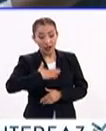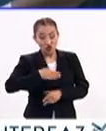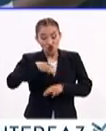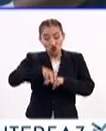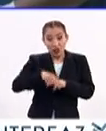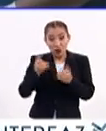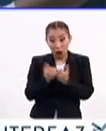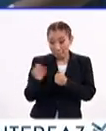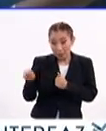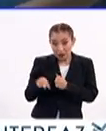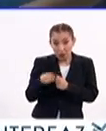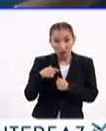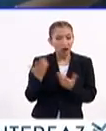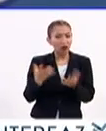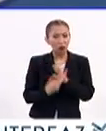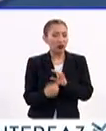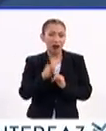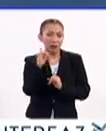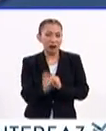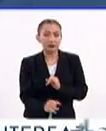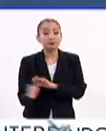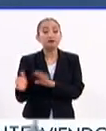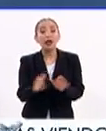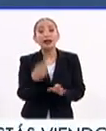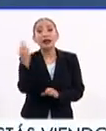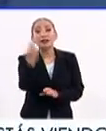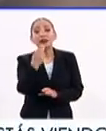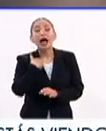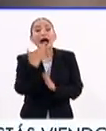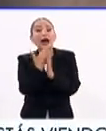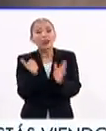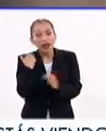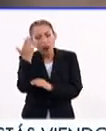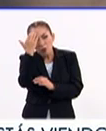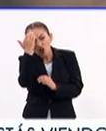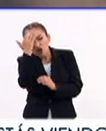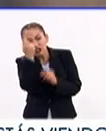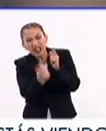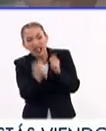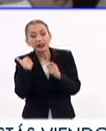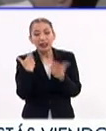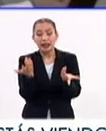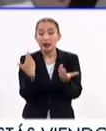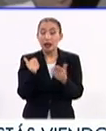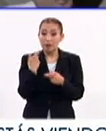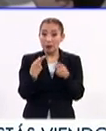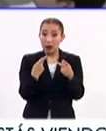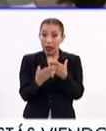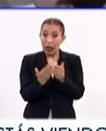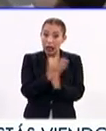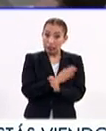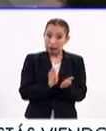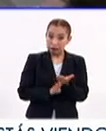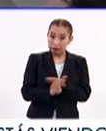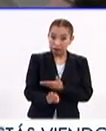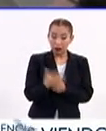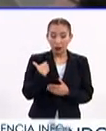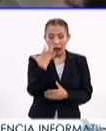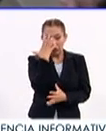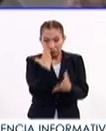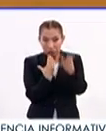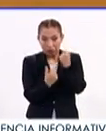Es importante destacar que siempre será necesario estar informados y ejercer la cultura de la prevención. Información,